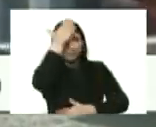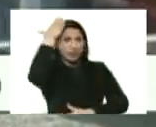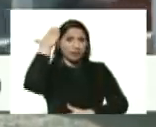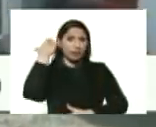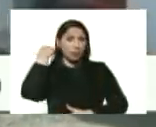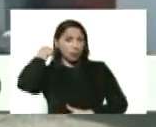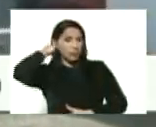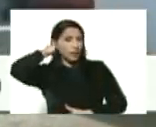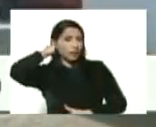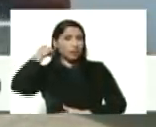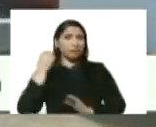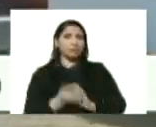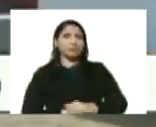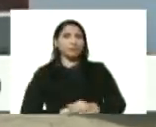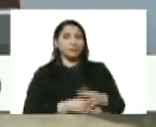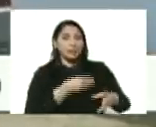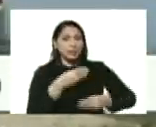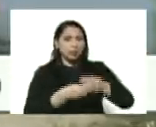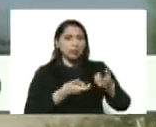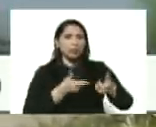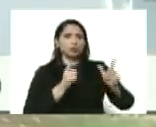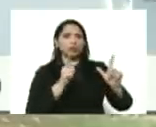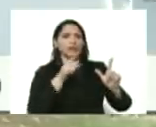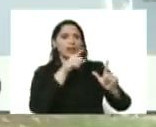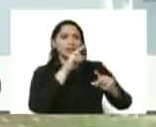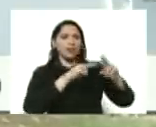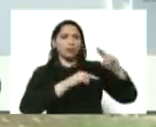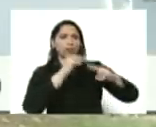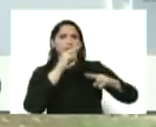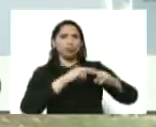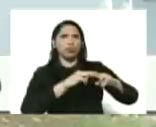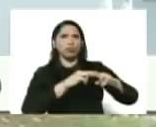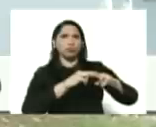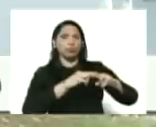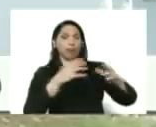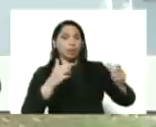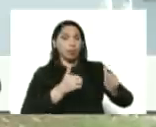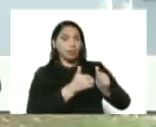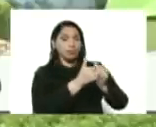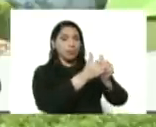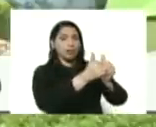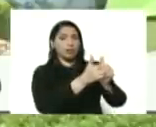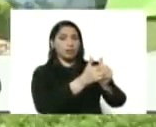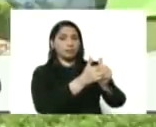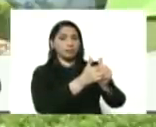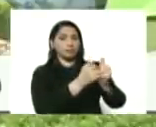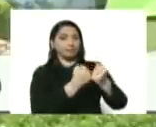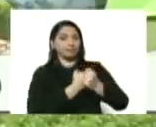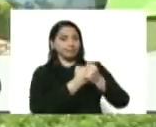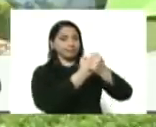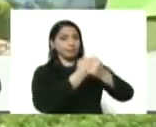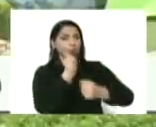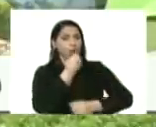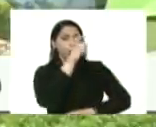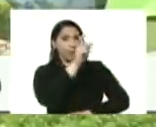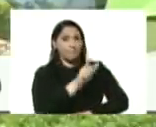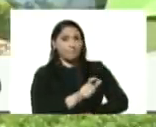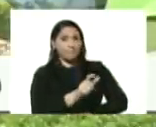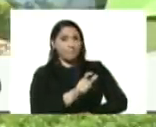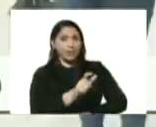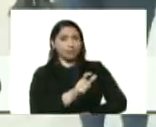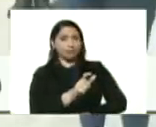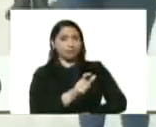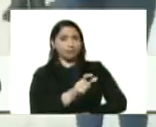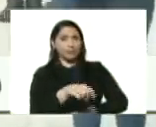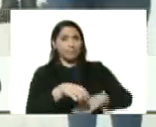se hizo posible esta construcción me acompaña la querida joven viceministra